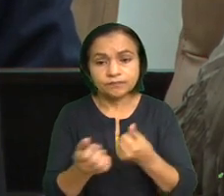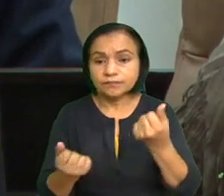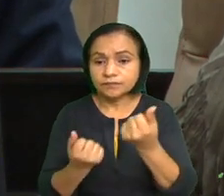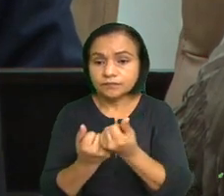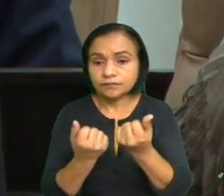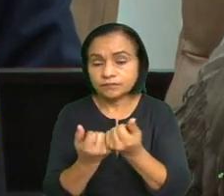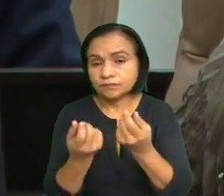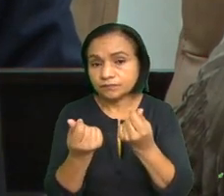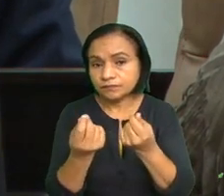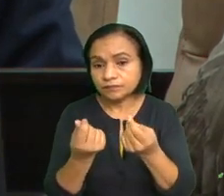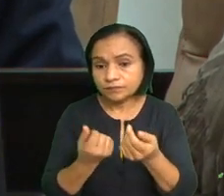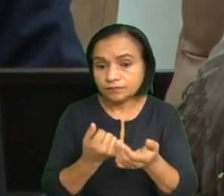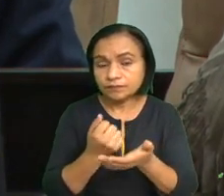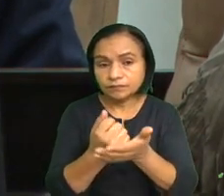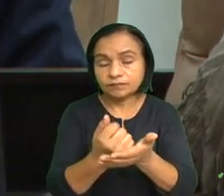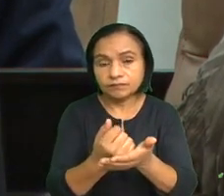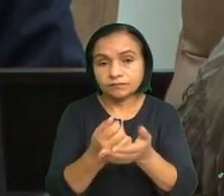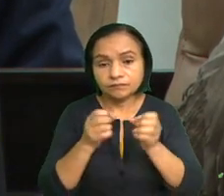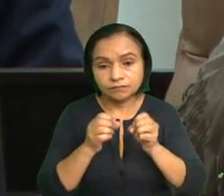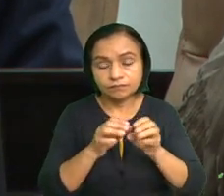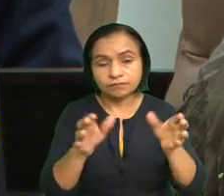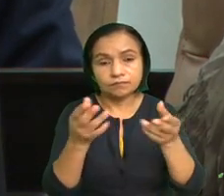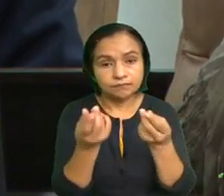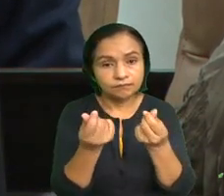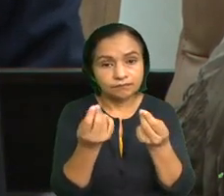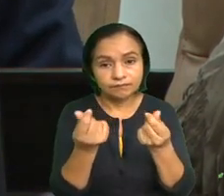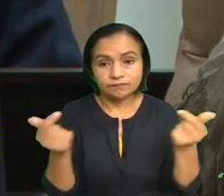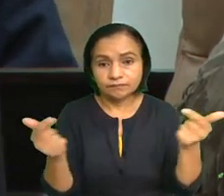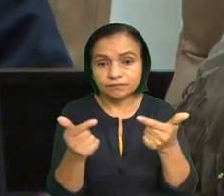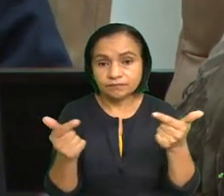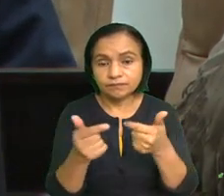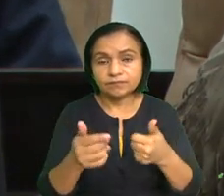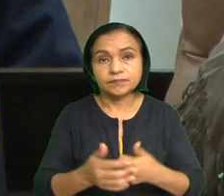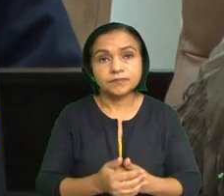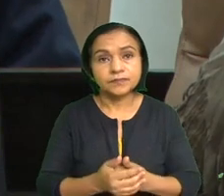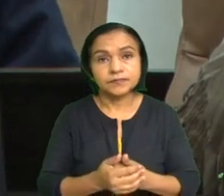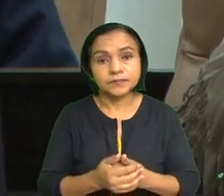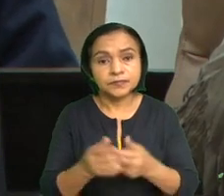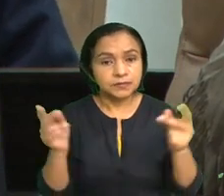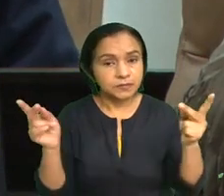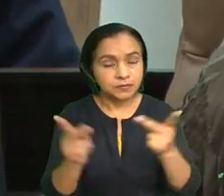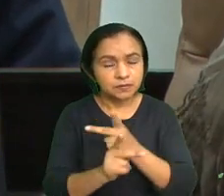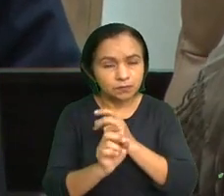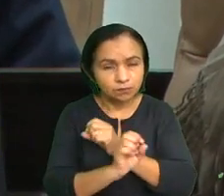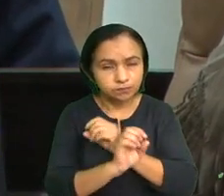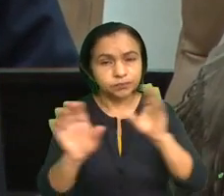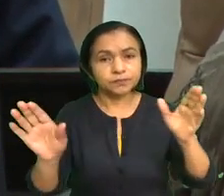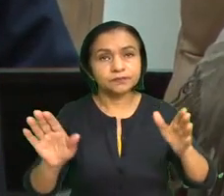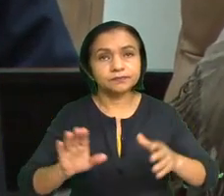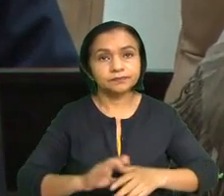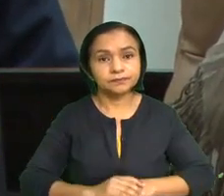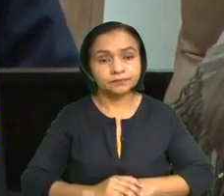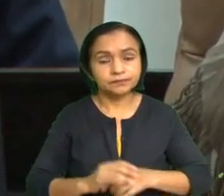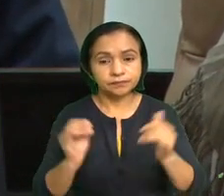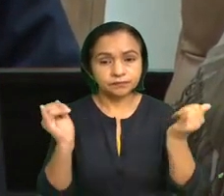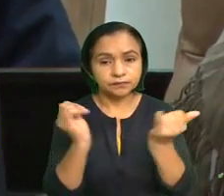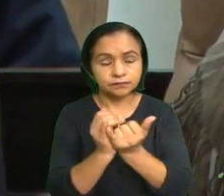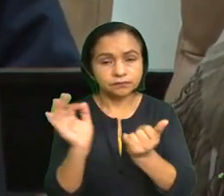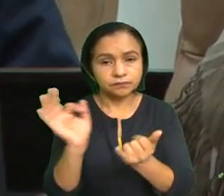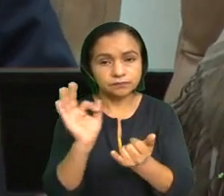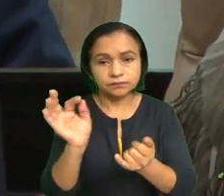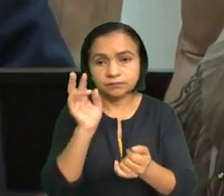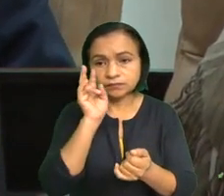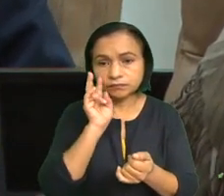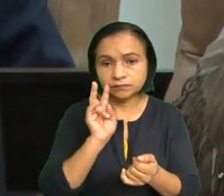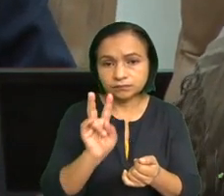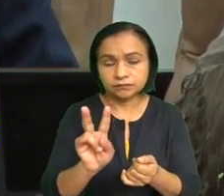terrorismo, el financiamiento a la proliferación de armas de destrucción masiva. Asimismo evidencia